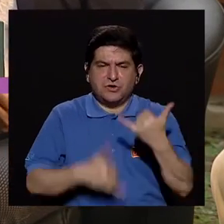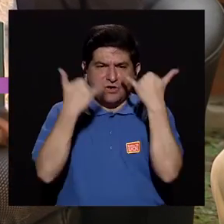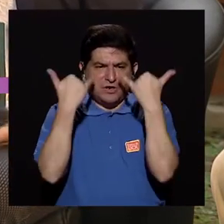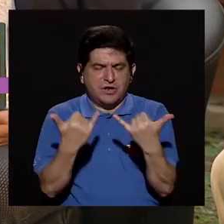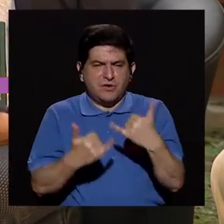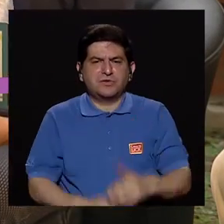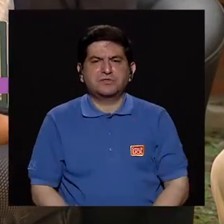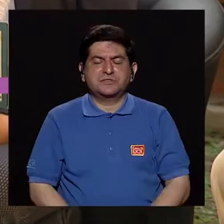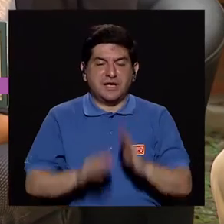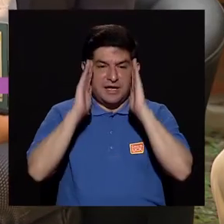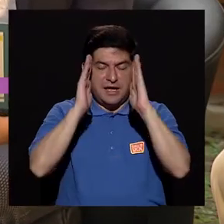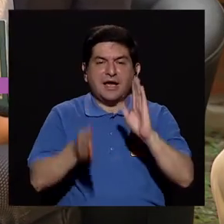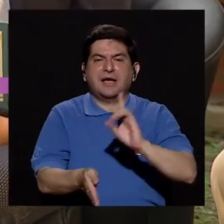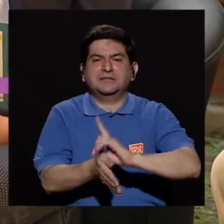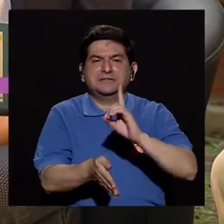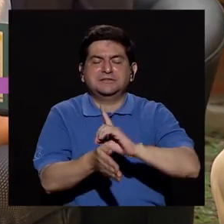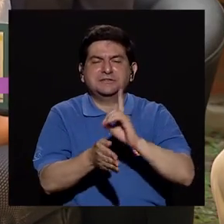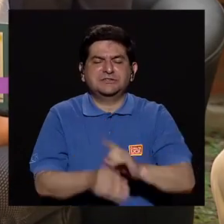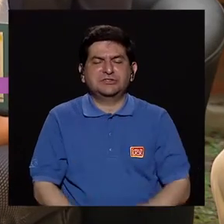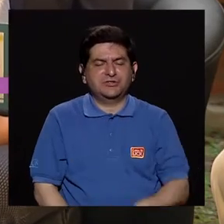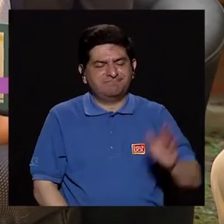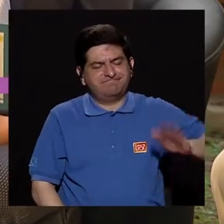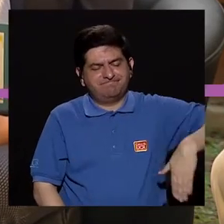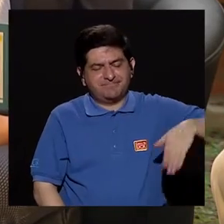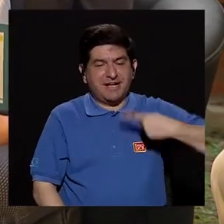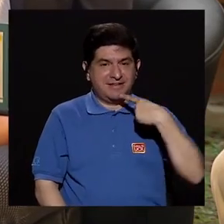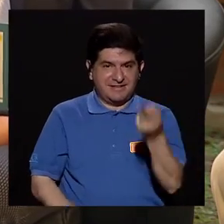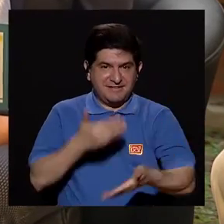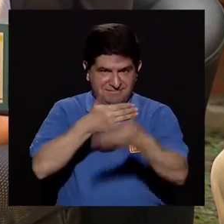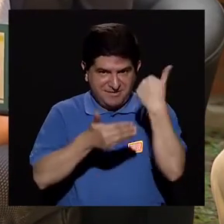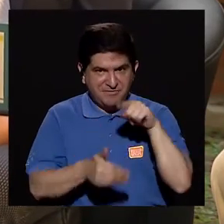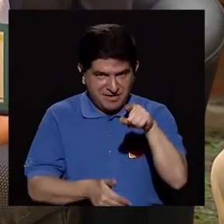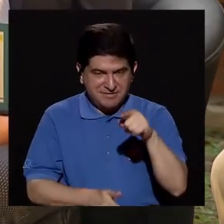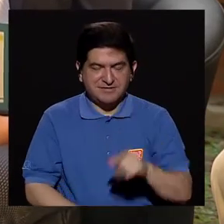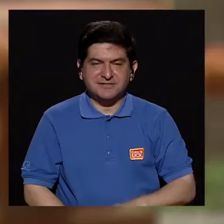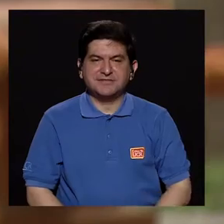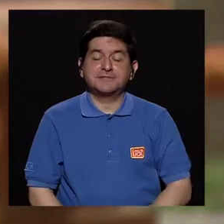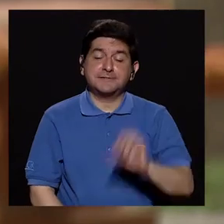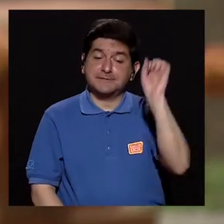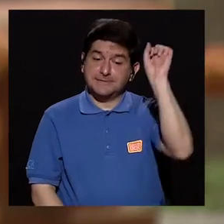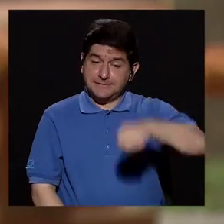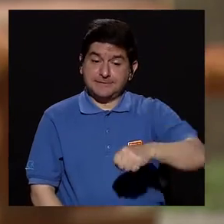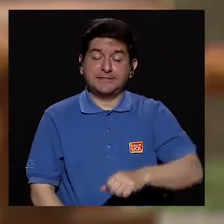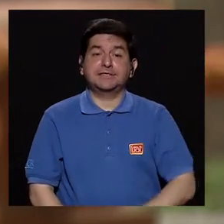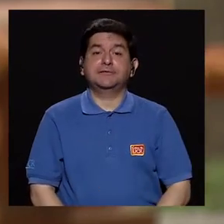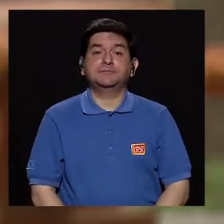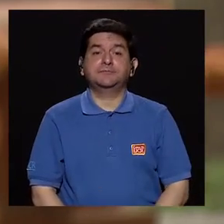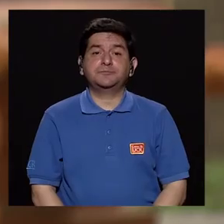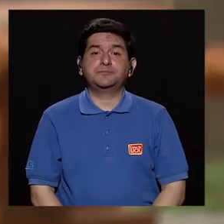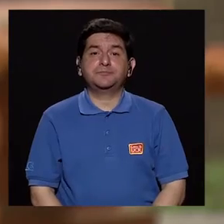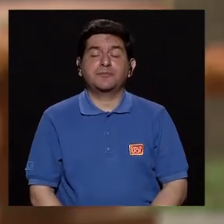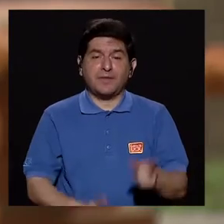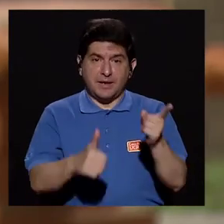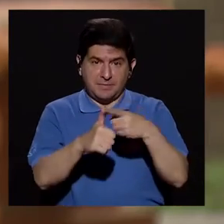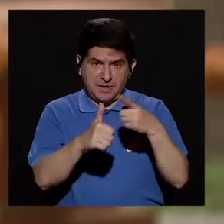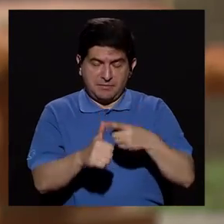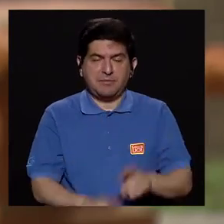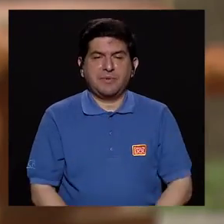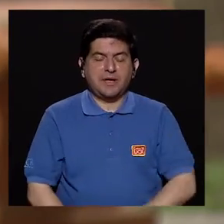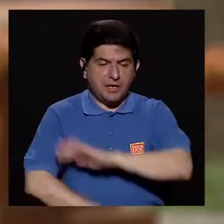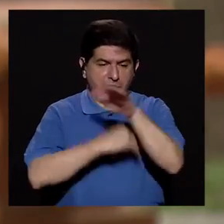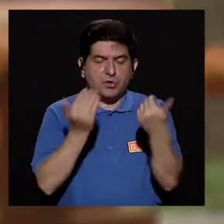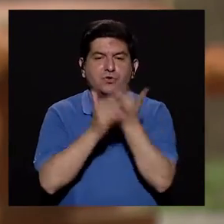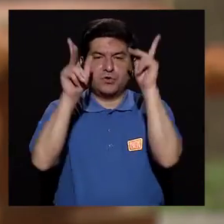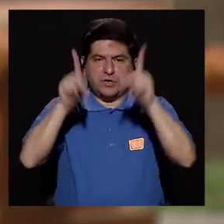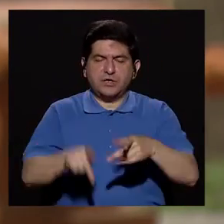que cuando llegamos a consulta ya suele ser un poco tarde, como usted lo mencionaba. Sí. Primero, la recomendación